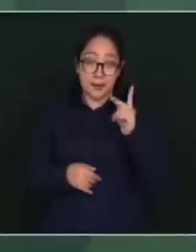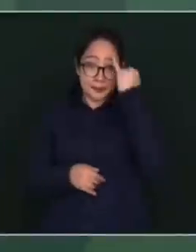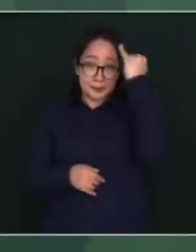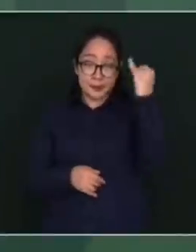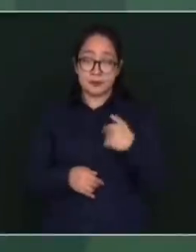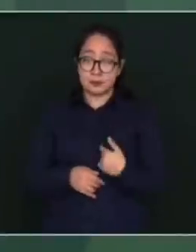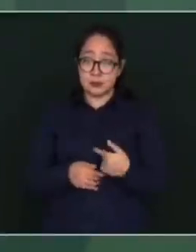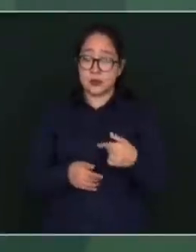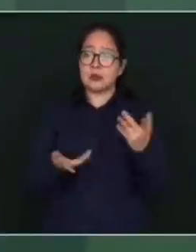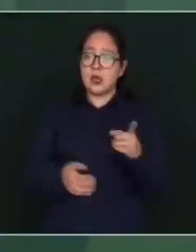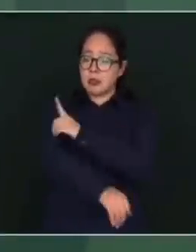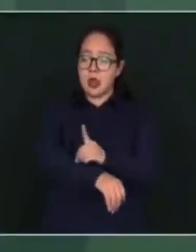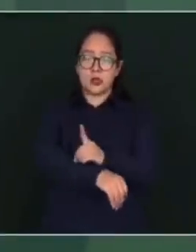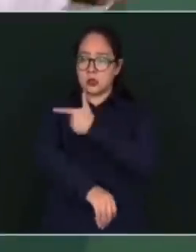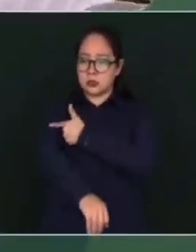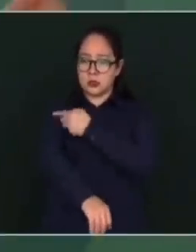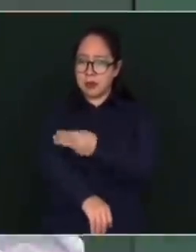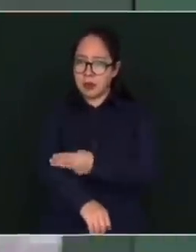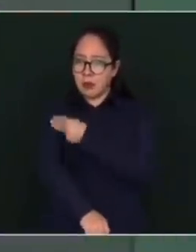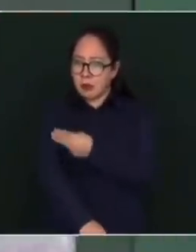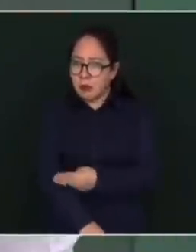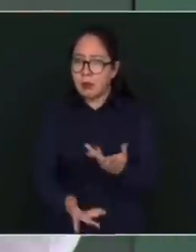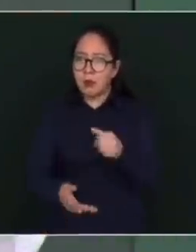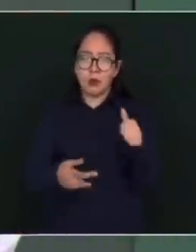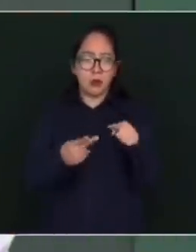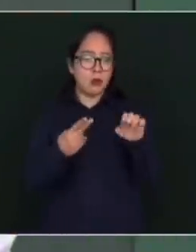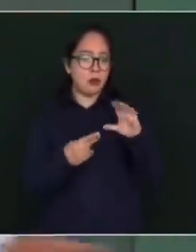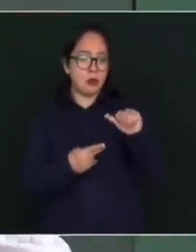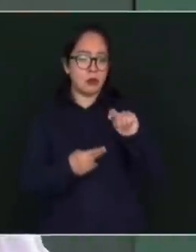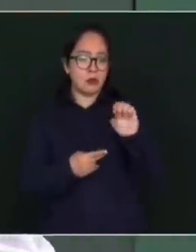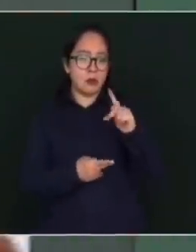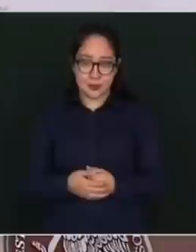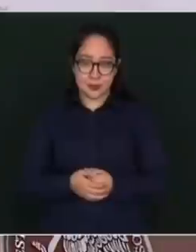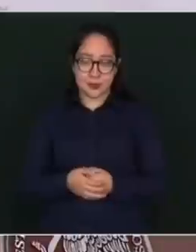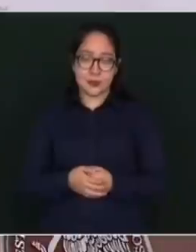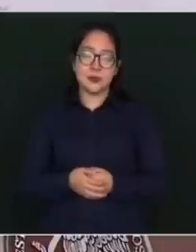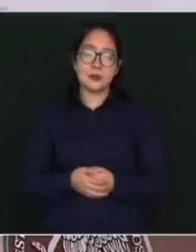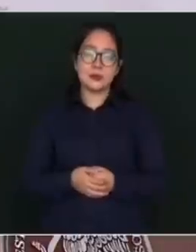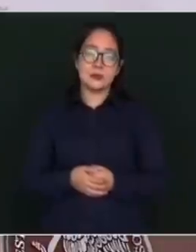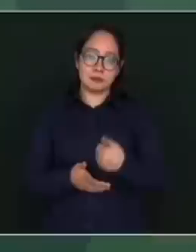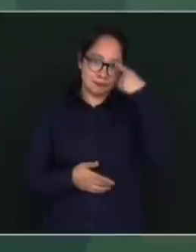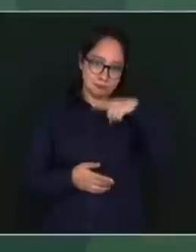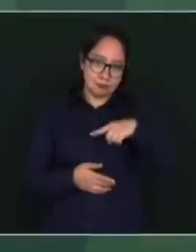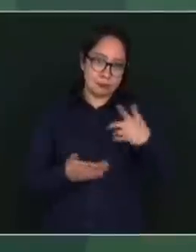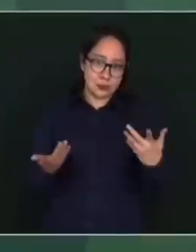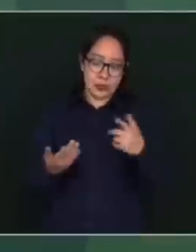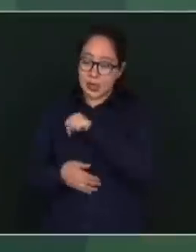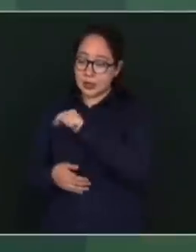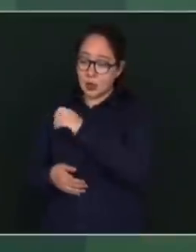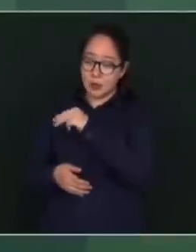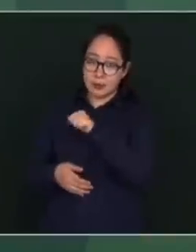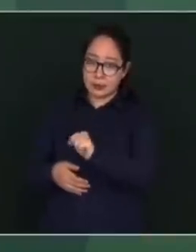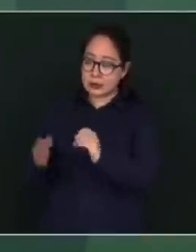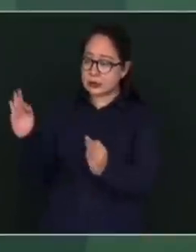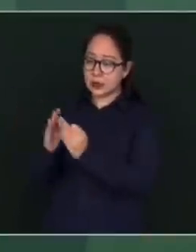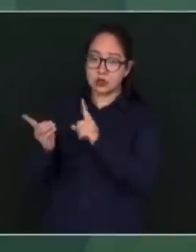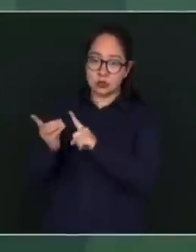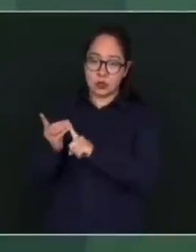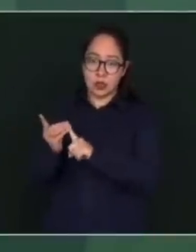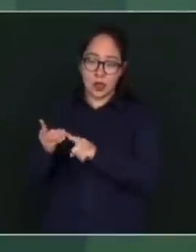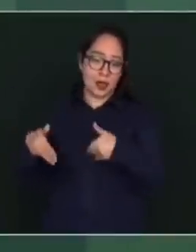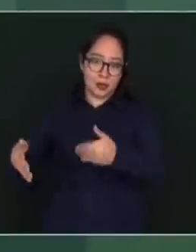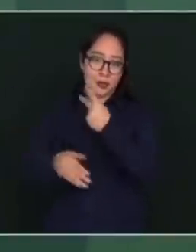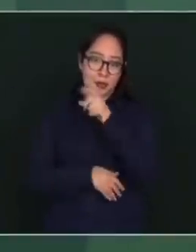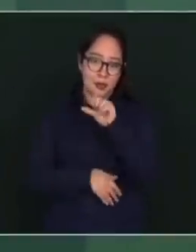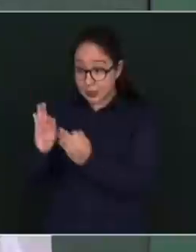vivimos en Gustavo Madero o en Ecatepec, nos queda más cerca que el actual aeropuerto. Para que quedara cerca, pues entonces, de Las Lomas tendríamos que hacer el aeropuerto en Paseo de la